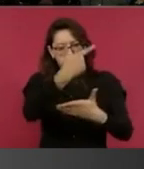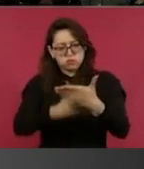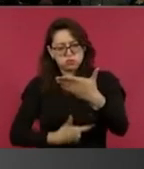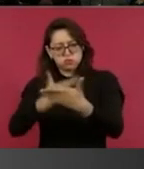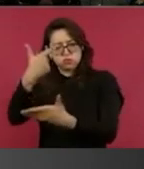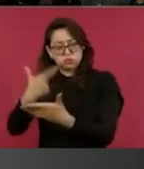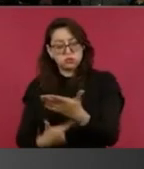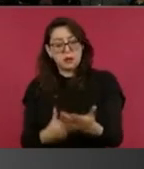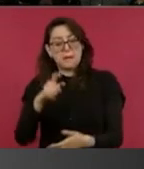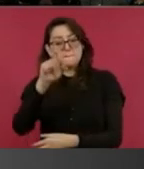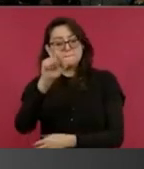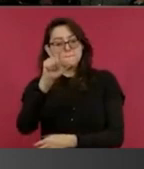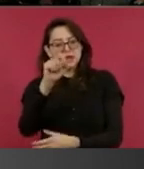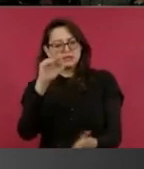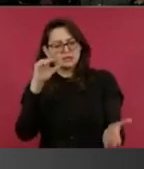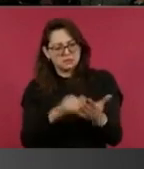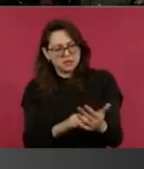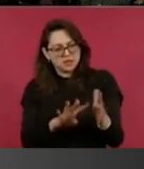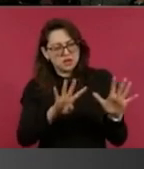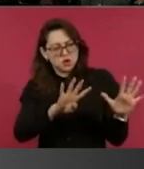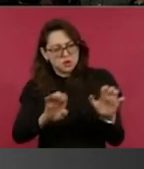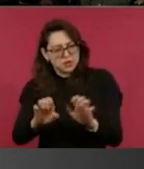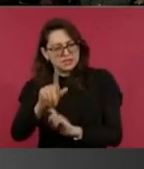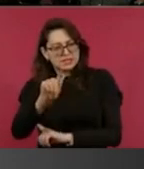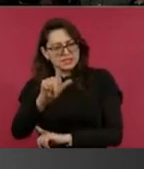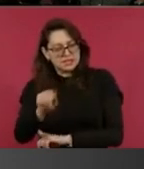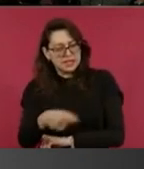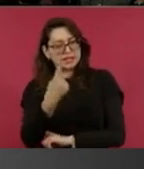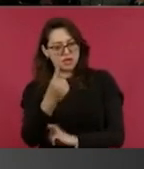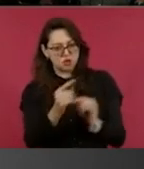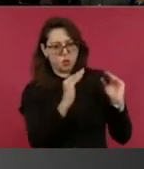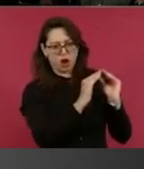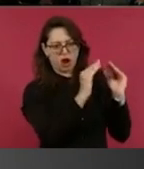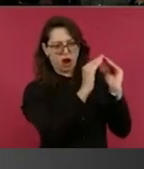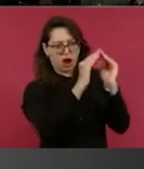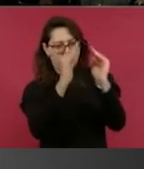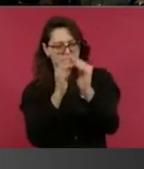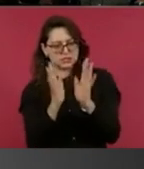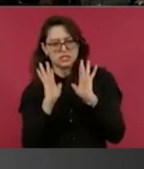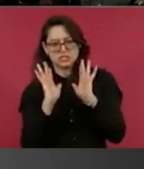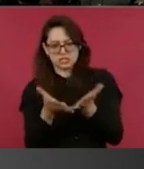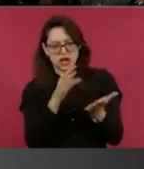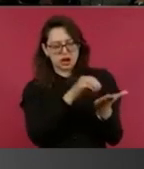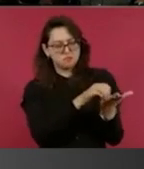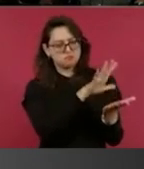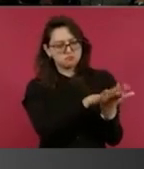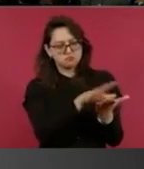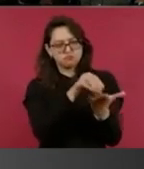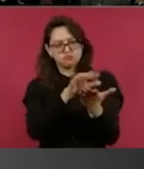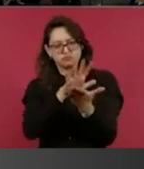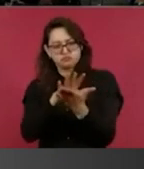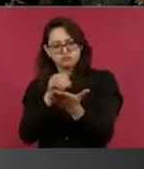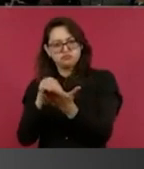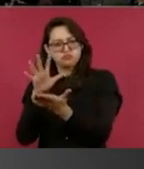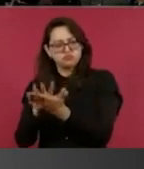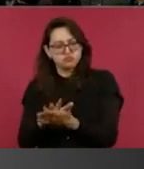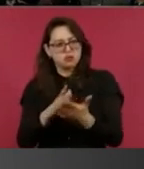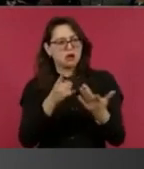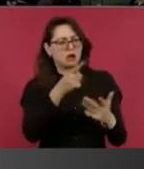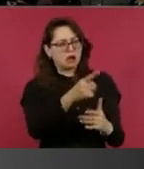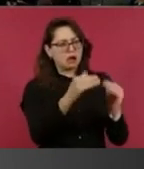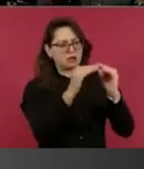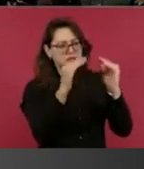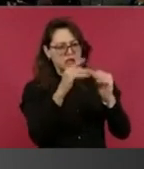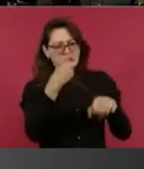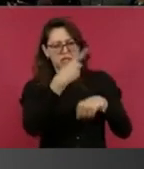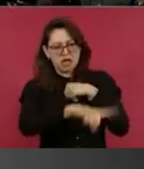noche 20 mil 971 viviendas, registrando la afectación de los daños a las mismas, a sus